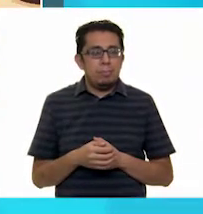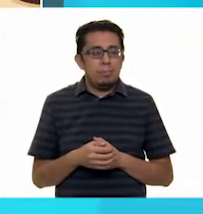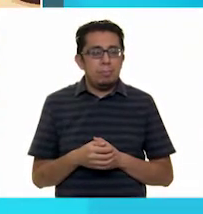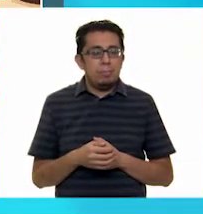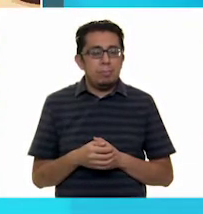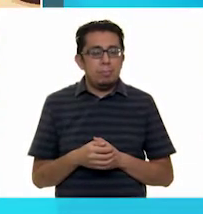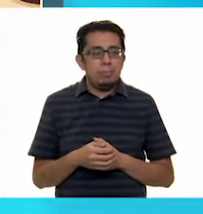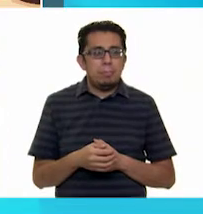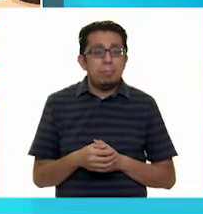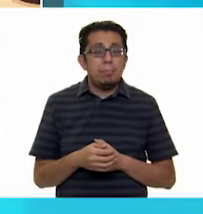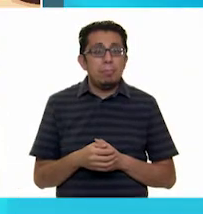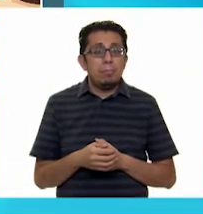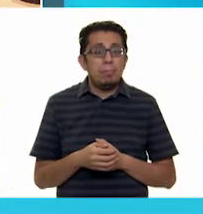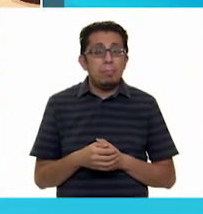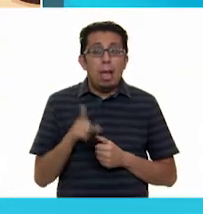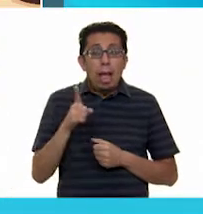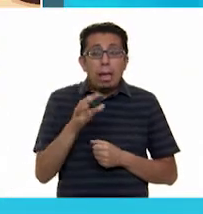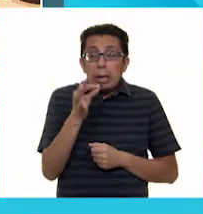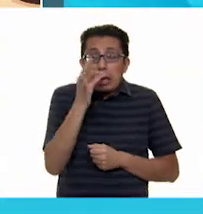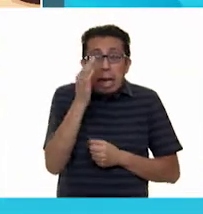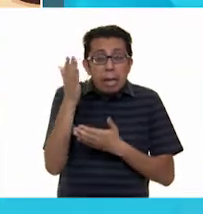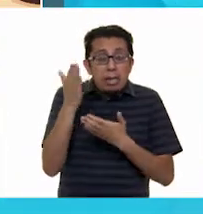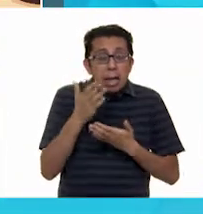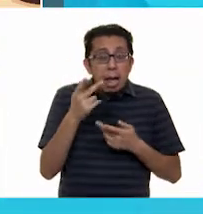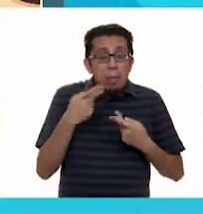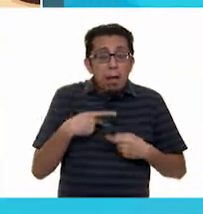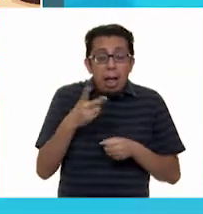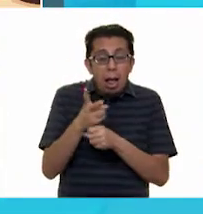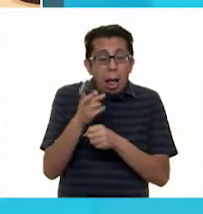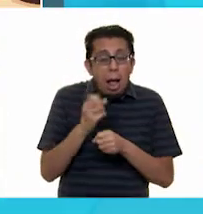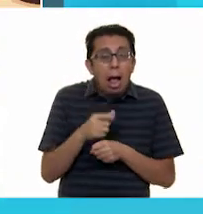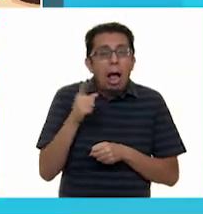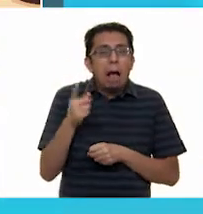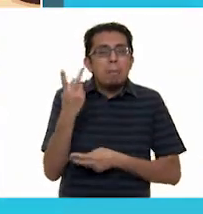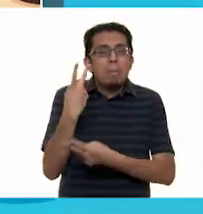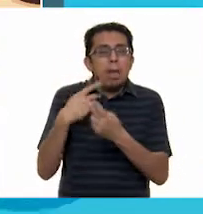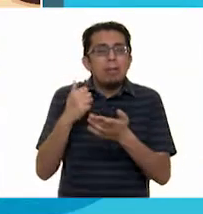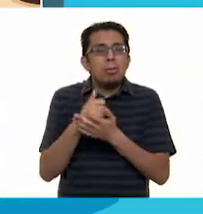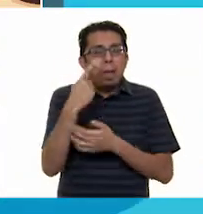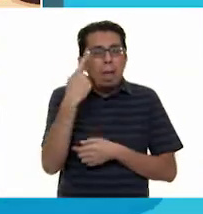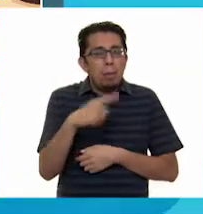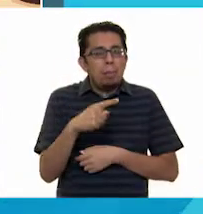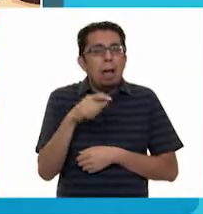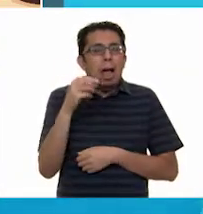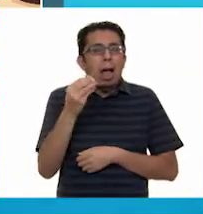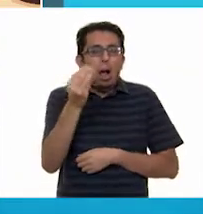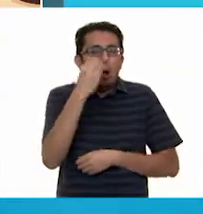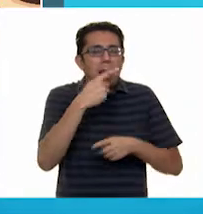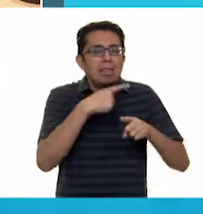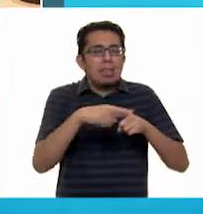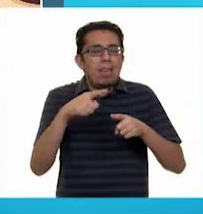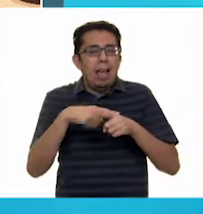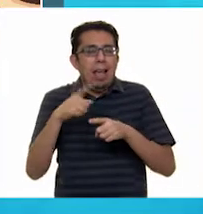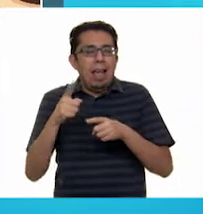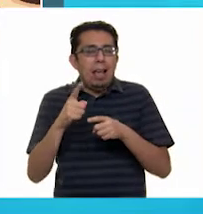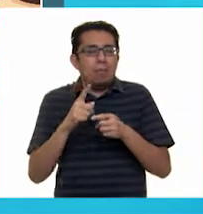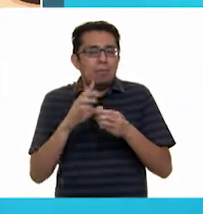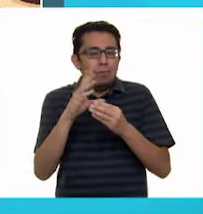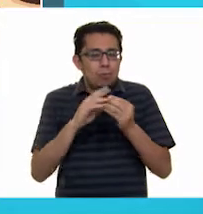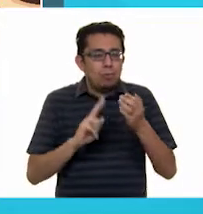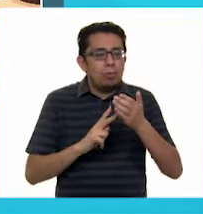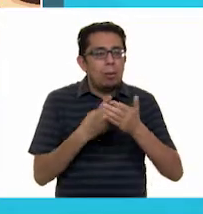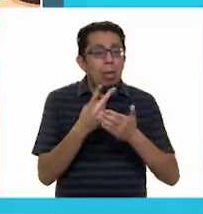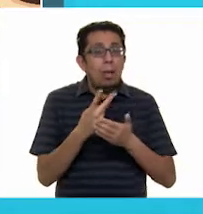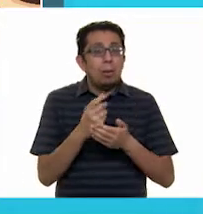No tarda en llegar mi invitada. Viene de la ciudad para comer lo mejor de mi huerto. ¡Qué